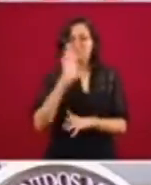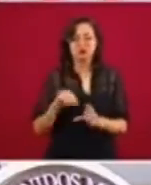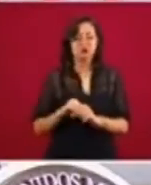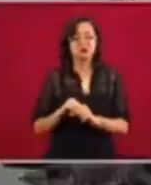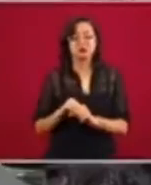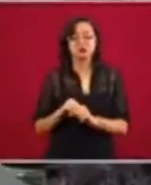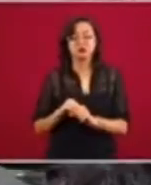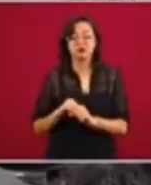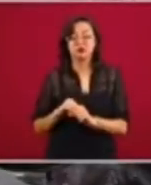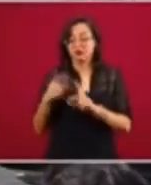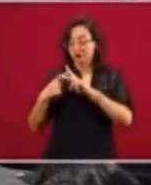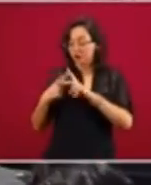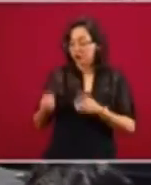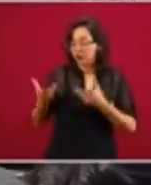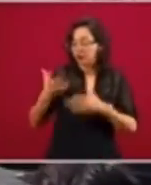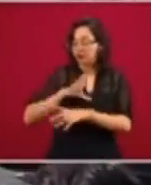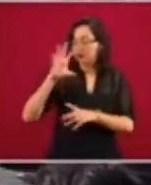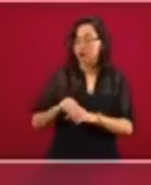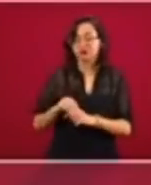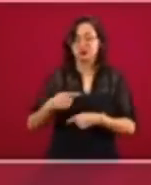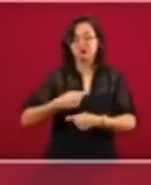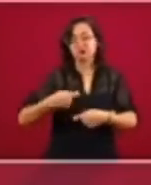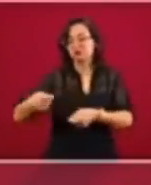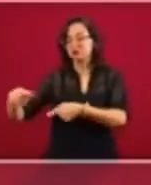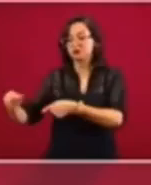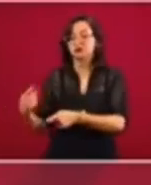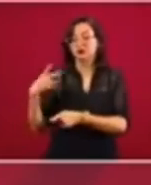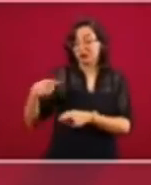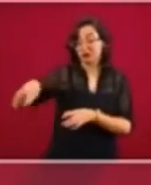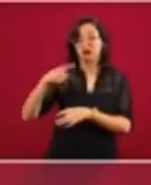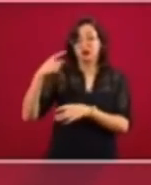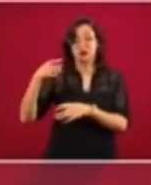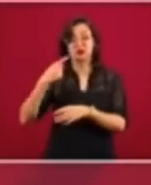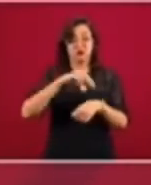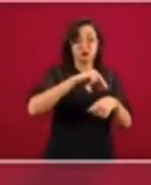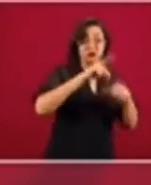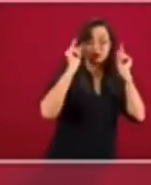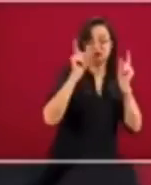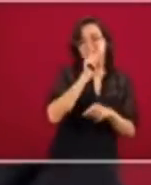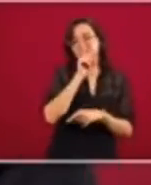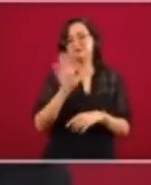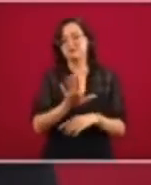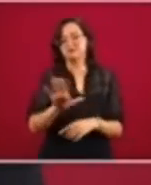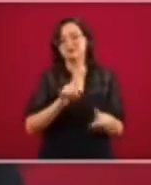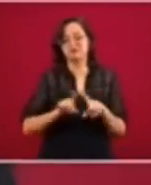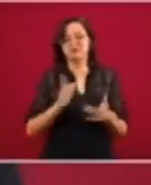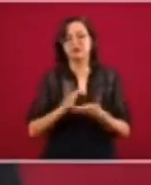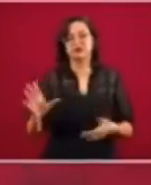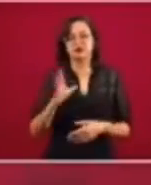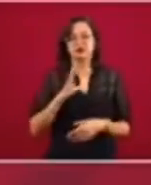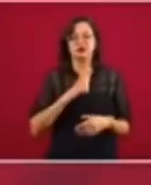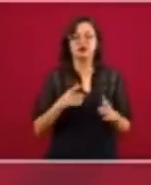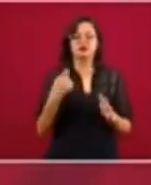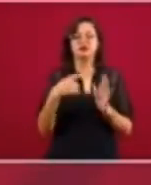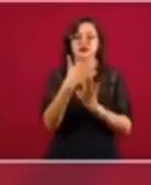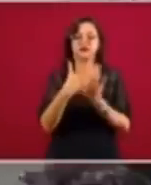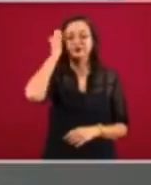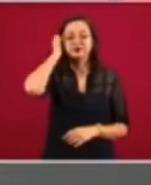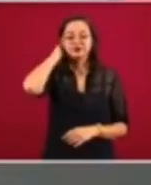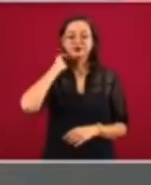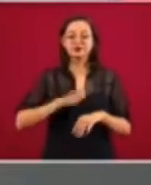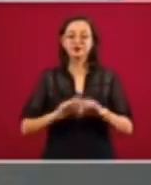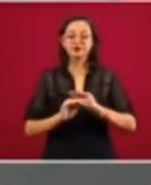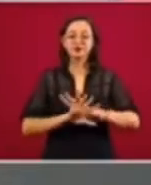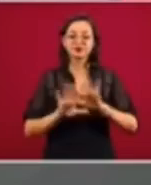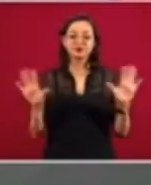cuenta. Pero no es el equipo para los médicos ni para las enfermeras. Entonces, hasta se hizo un escrito, a ver, ¿no tienes el oficio?